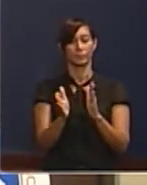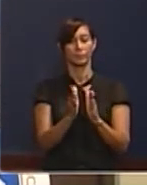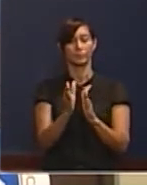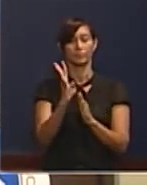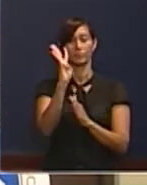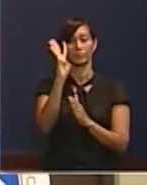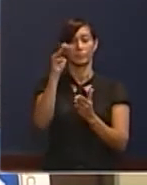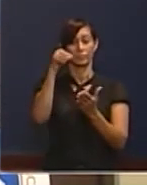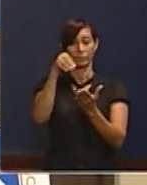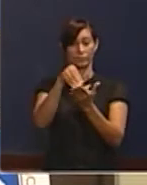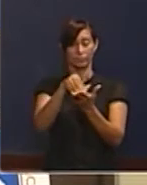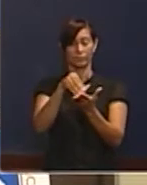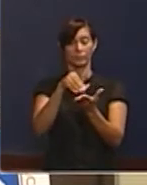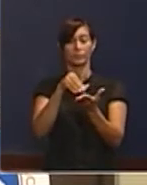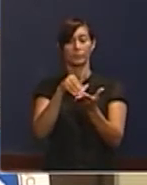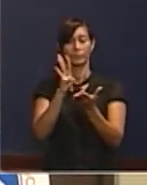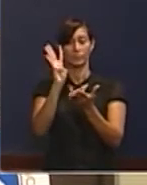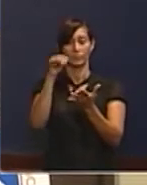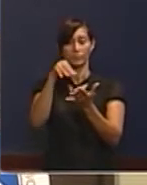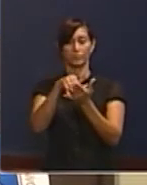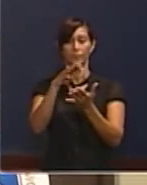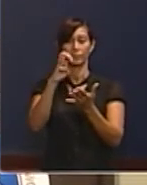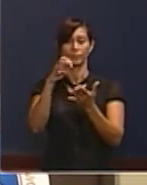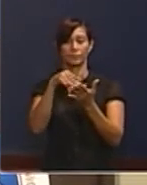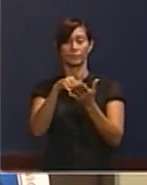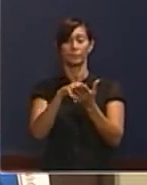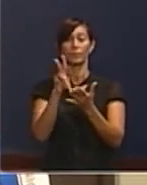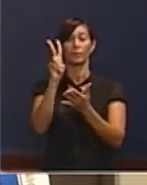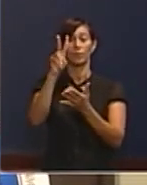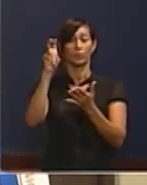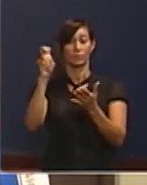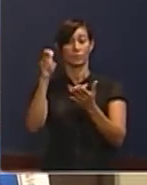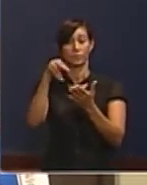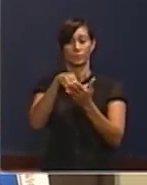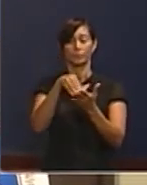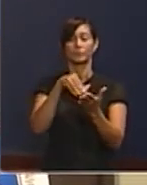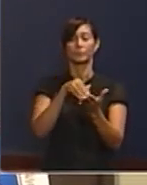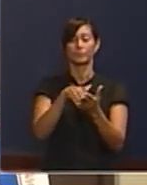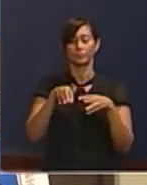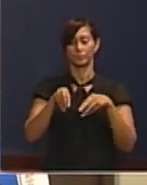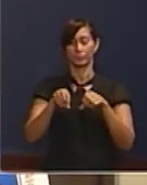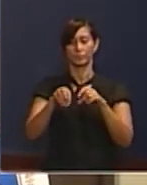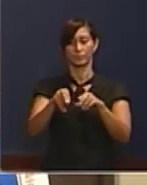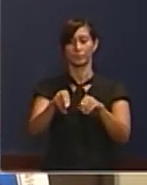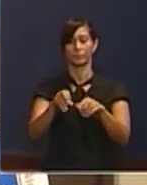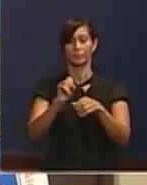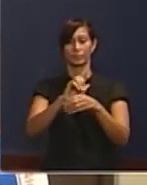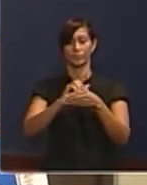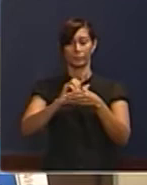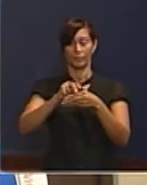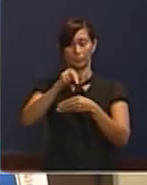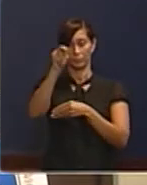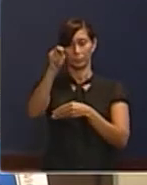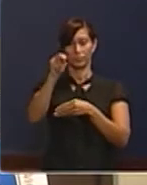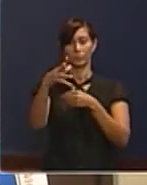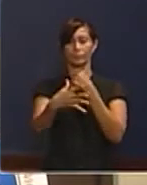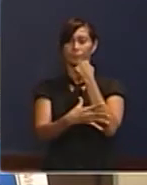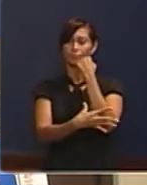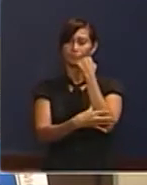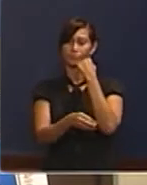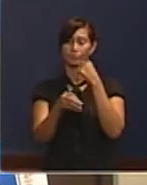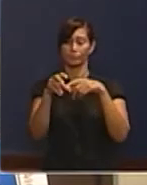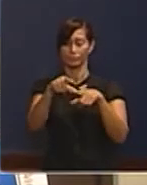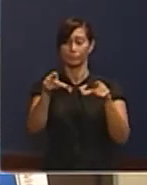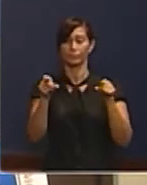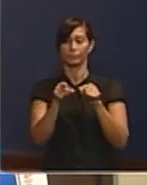400.000 tareas de maní. 200.000 tareas sembradas en la frontera norte, en la zona pobre de la frontera,